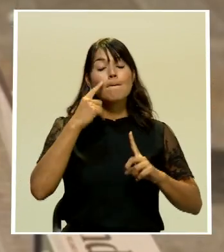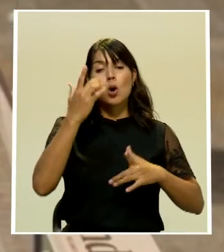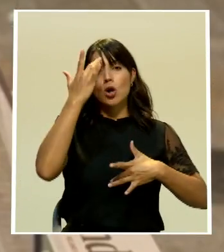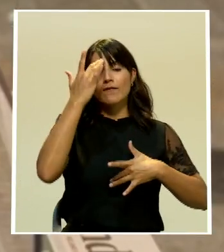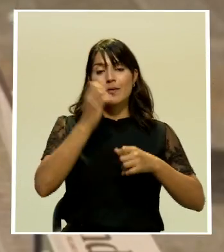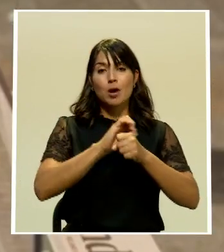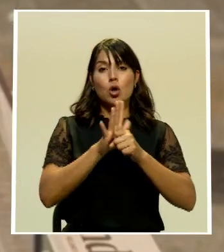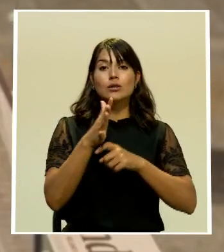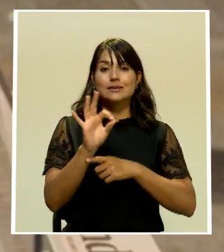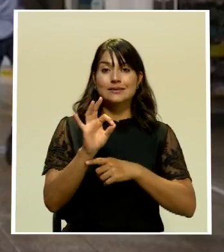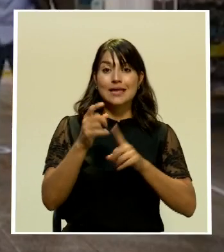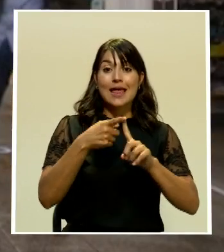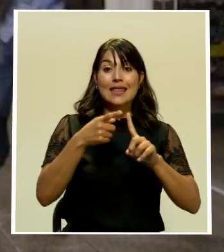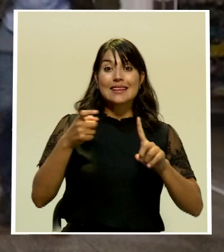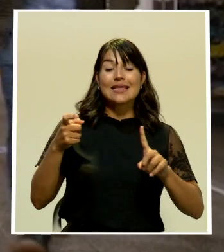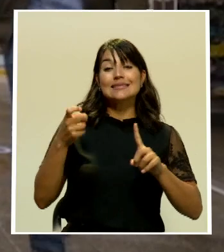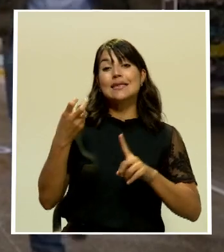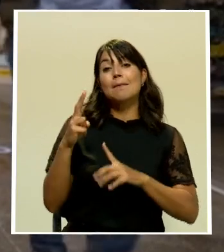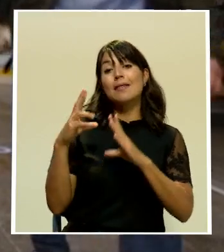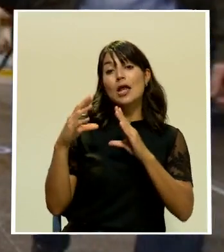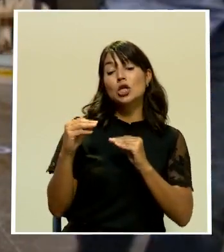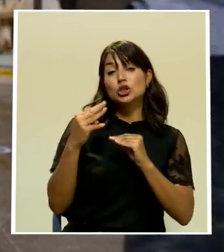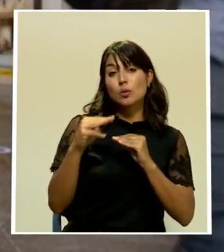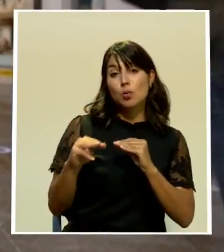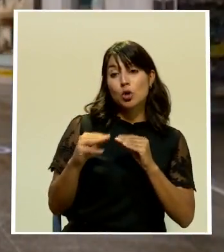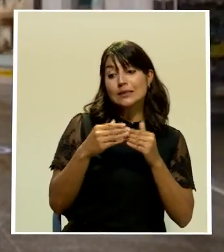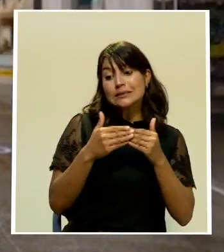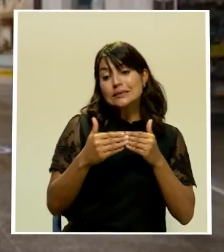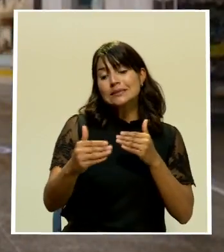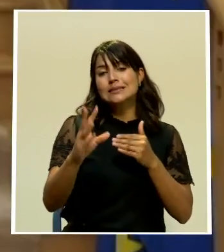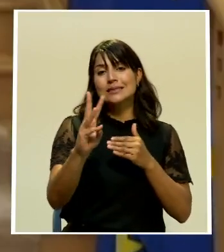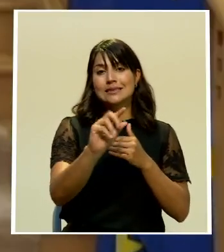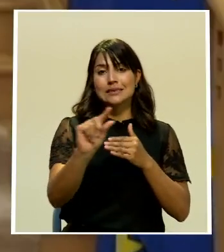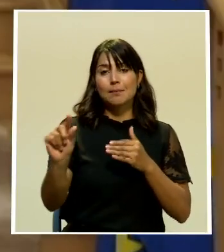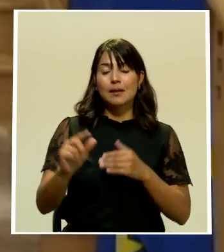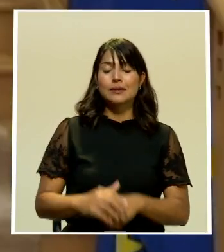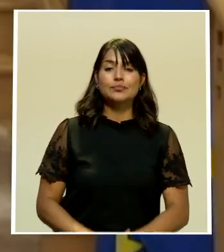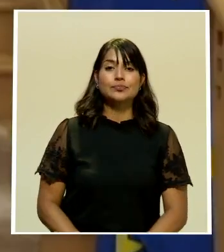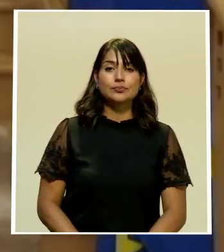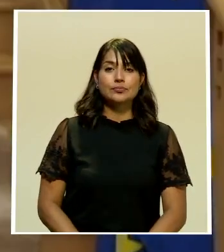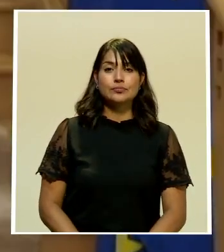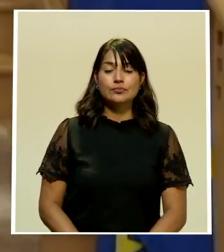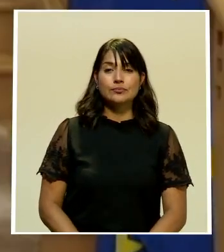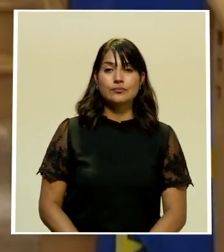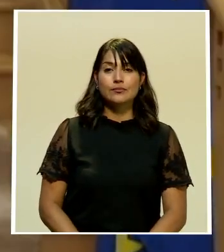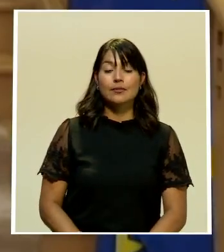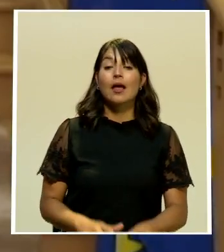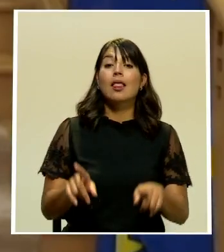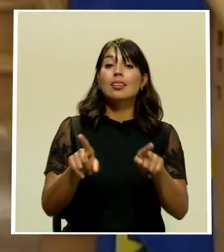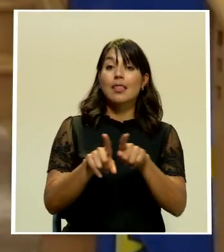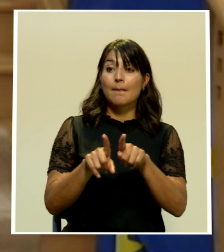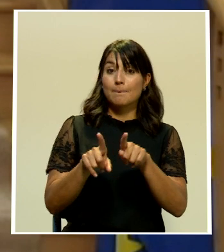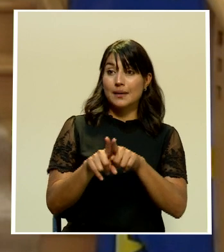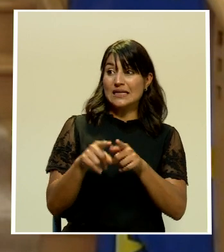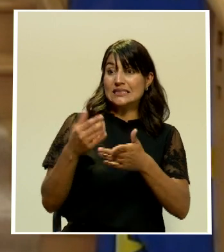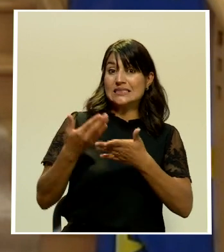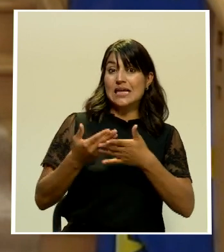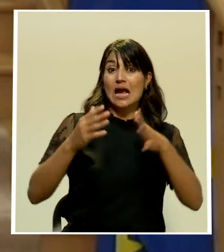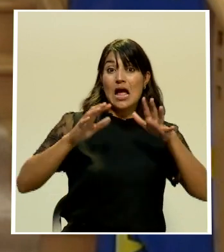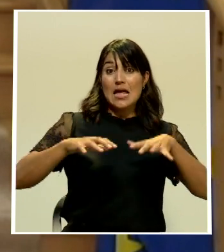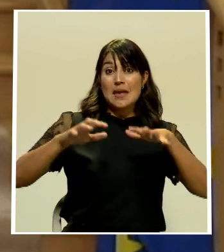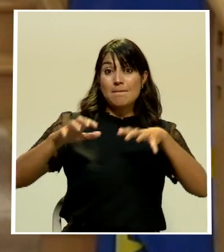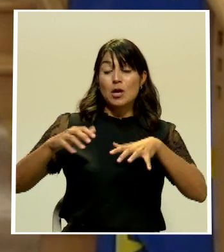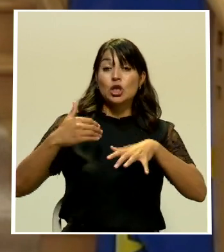partir de la medianoche del miércoles tendrá una duración de seis semanas incluso al llegar el invierno hay